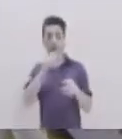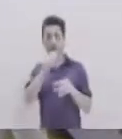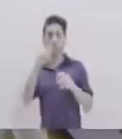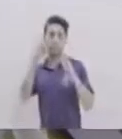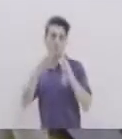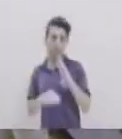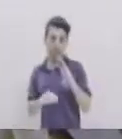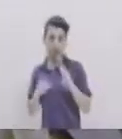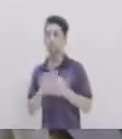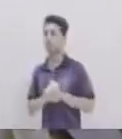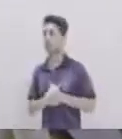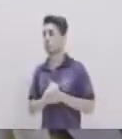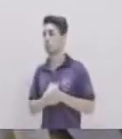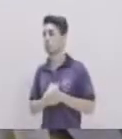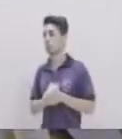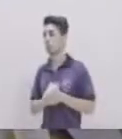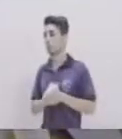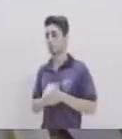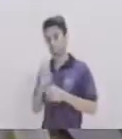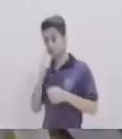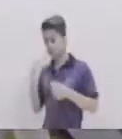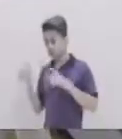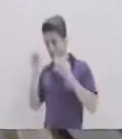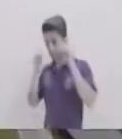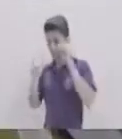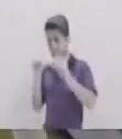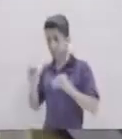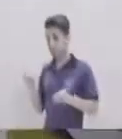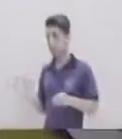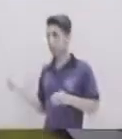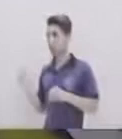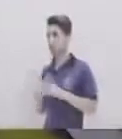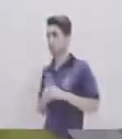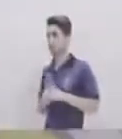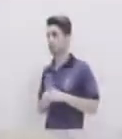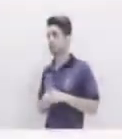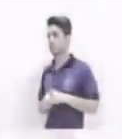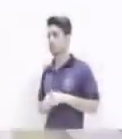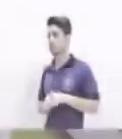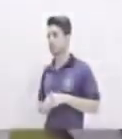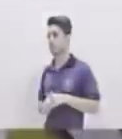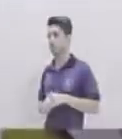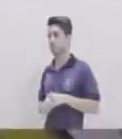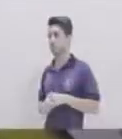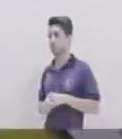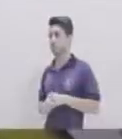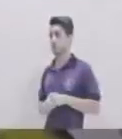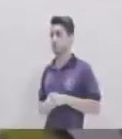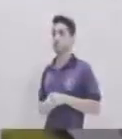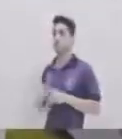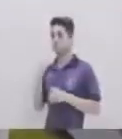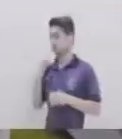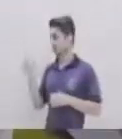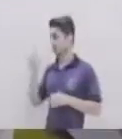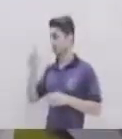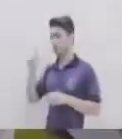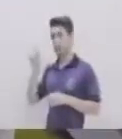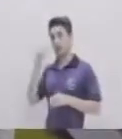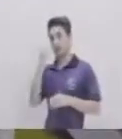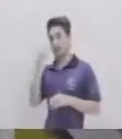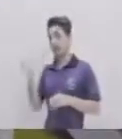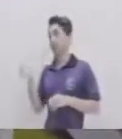90 grados Entonces Vamos a identificar En estos que tengo acá Entonces Claudita Vamos a